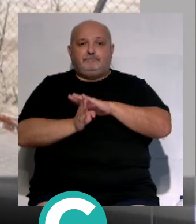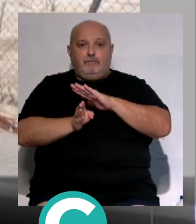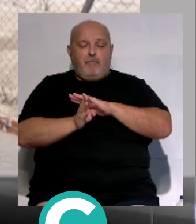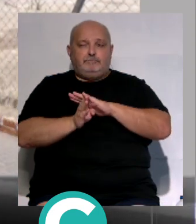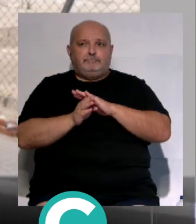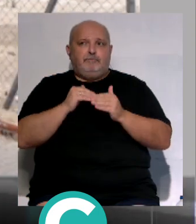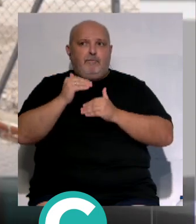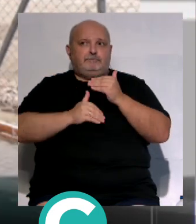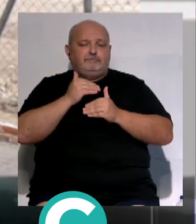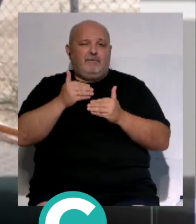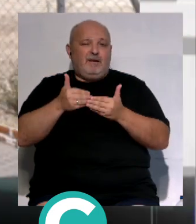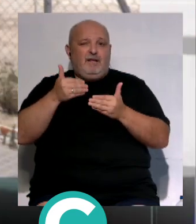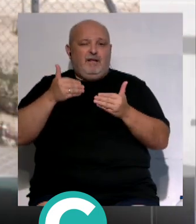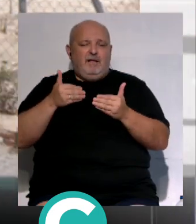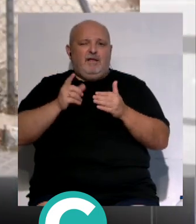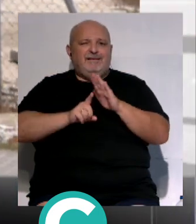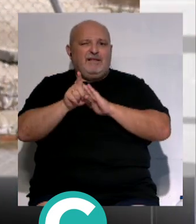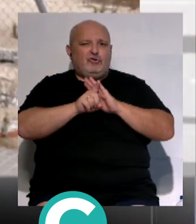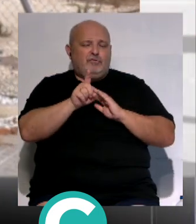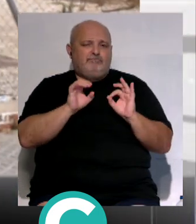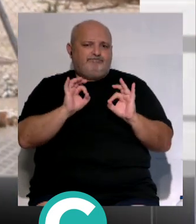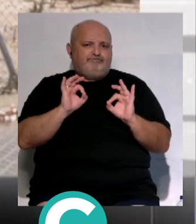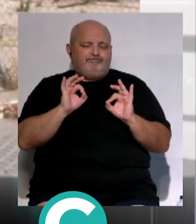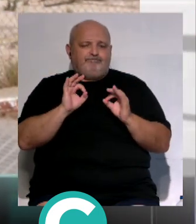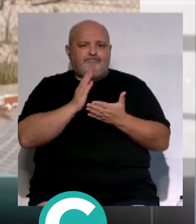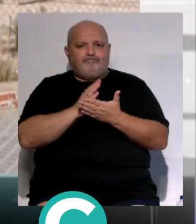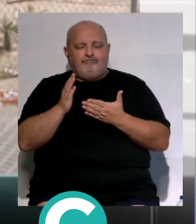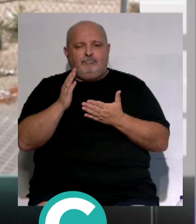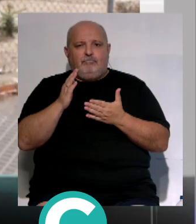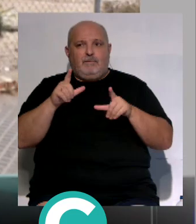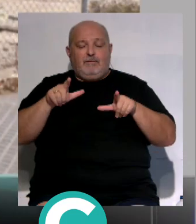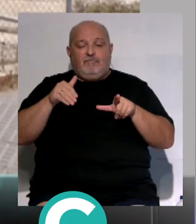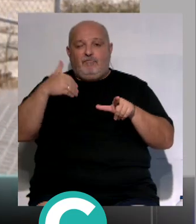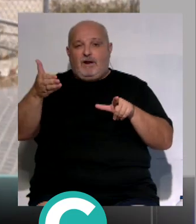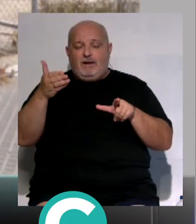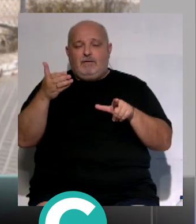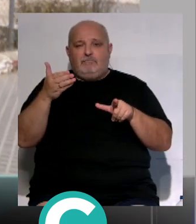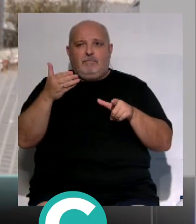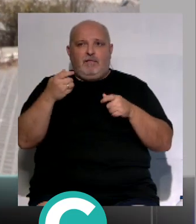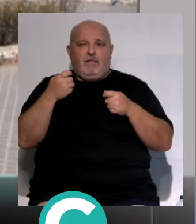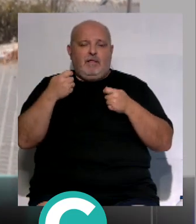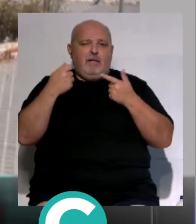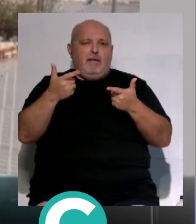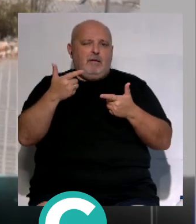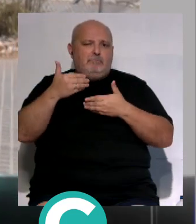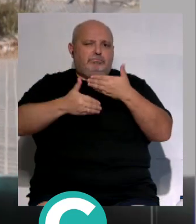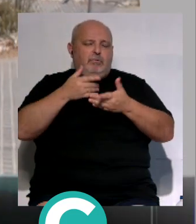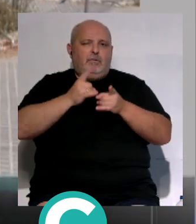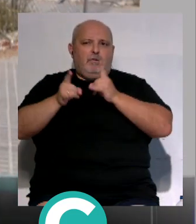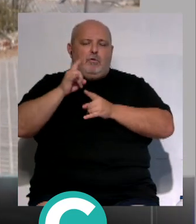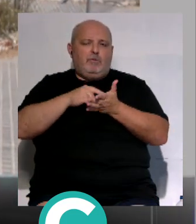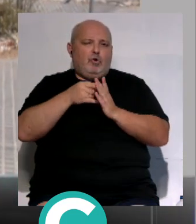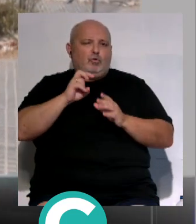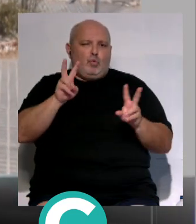avanzando, como decía, en el desarrollo de parte de ese polígono exterior y poniéndolo por tanto en carga para la atracción de nuevos